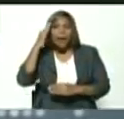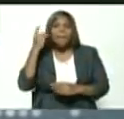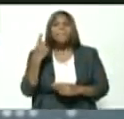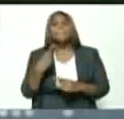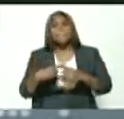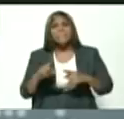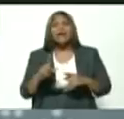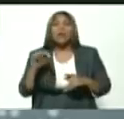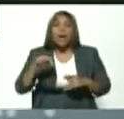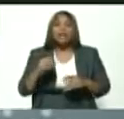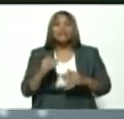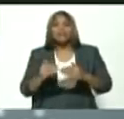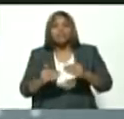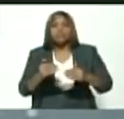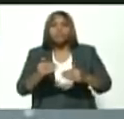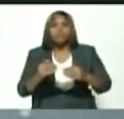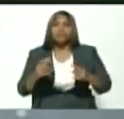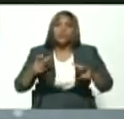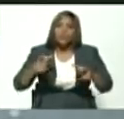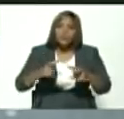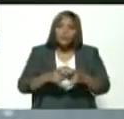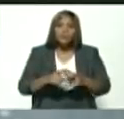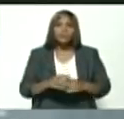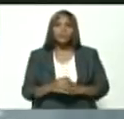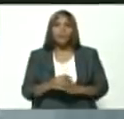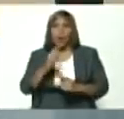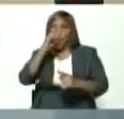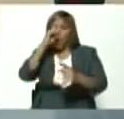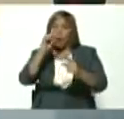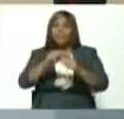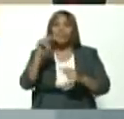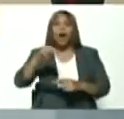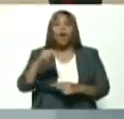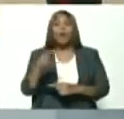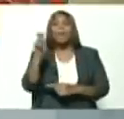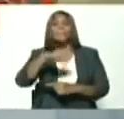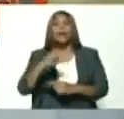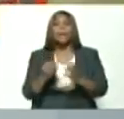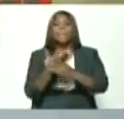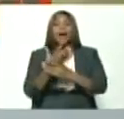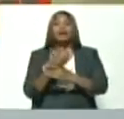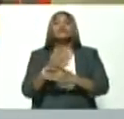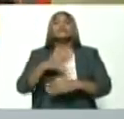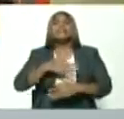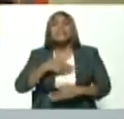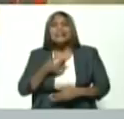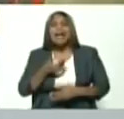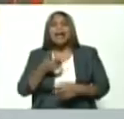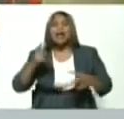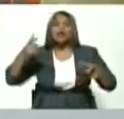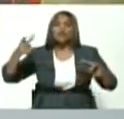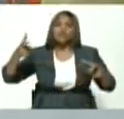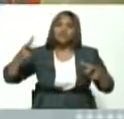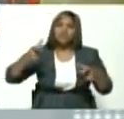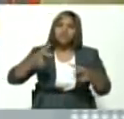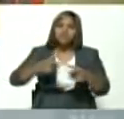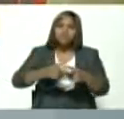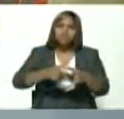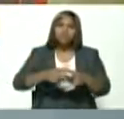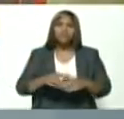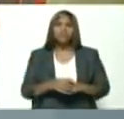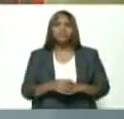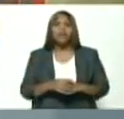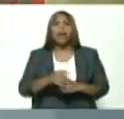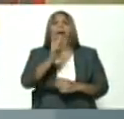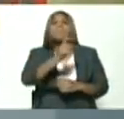Las metas que nos estamos proponiendo ahora en el mes de mayo es bajar la meseta. Hacer una reducción de